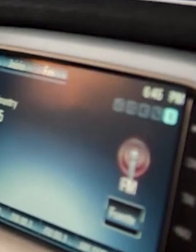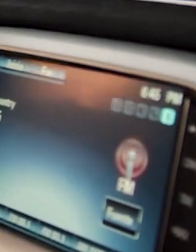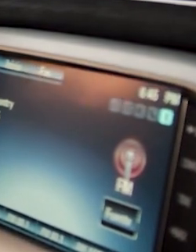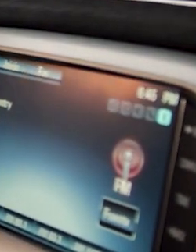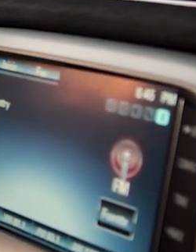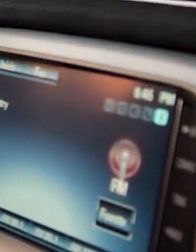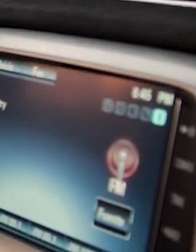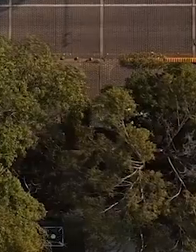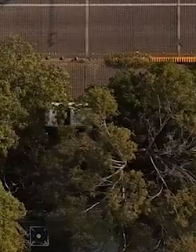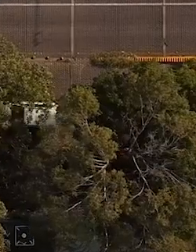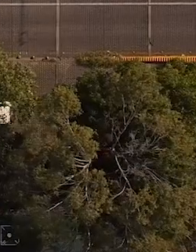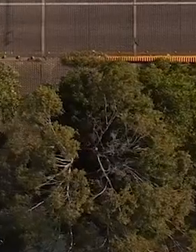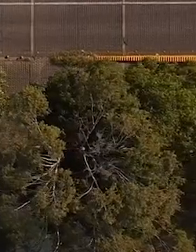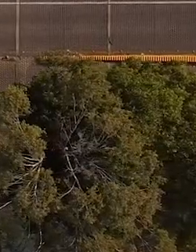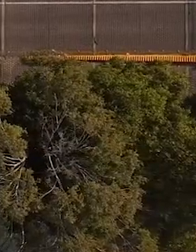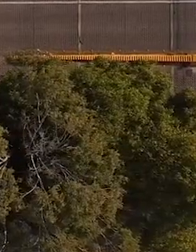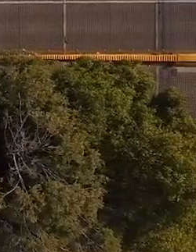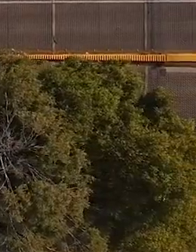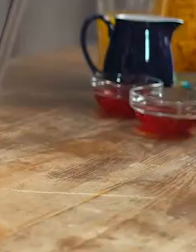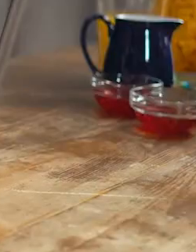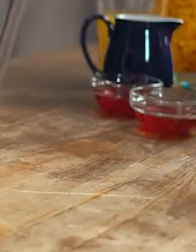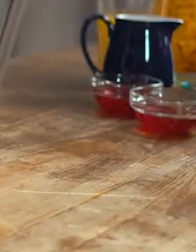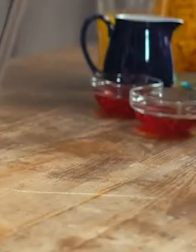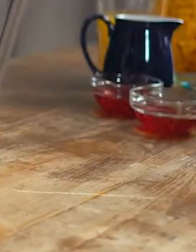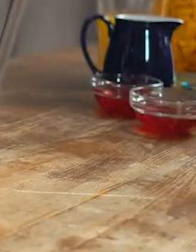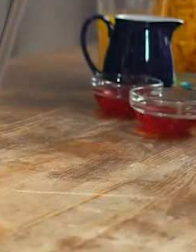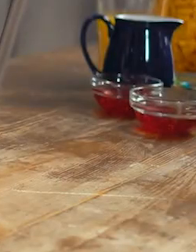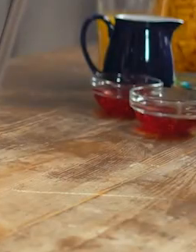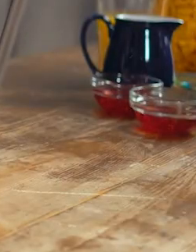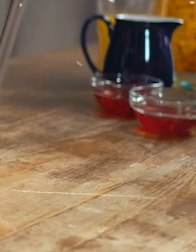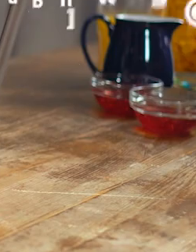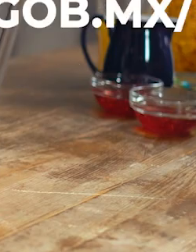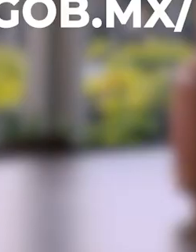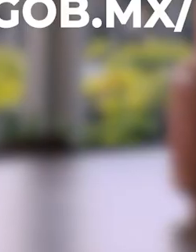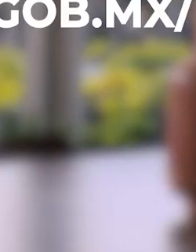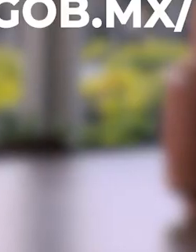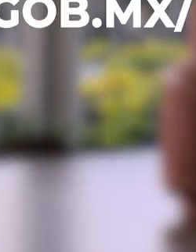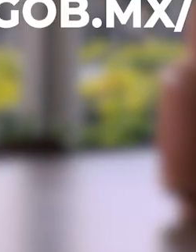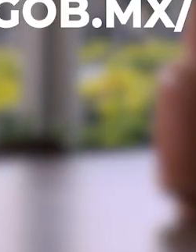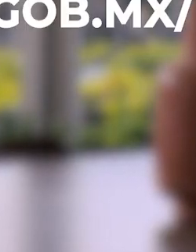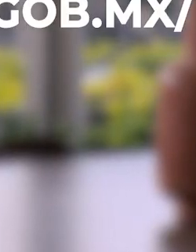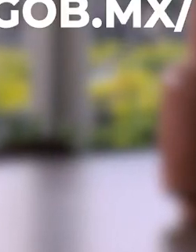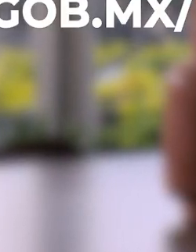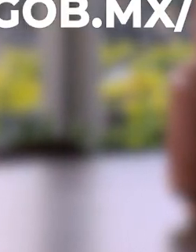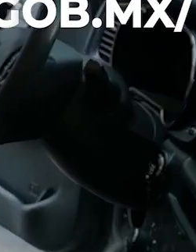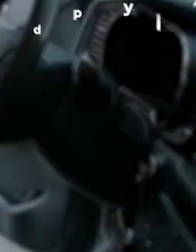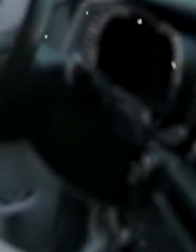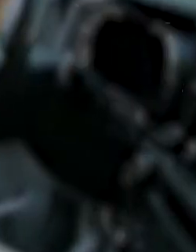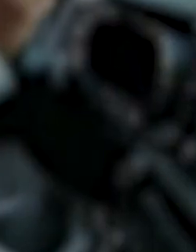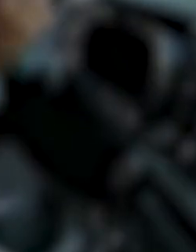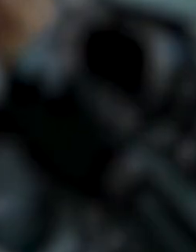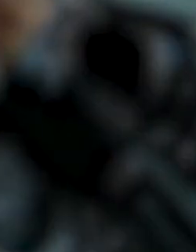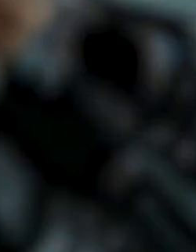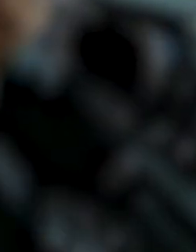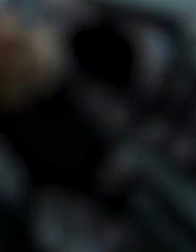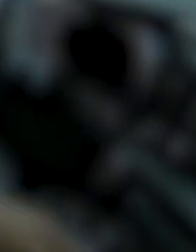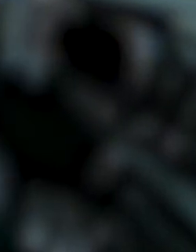Dale en marcha la transformación con el Reemplacamiento 2023. Realiza tu trámite en línea ingresando al sitio portaltributario.hidalgo.gob.mx y recoge tus